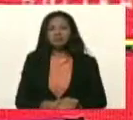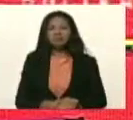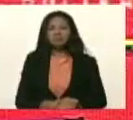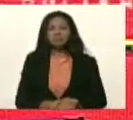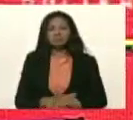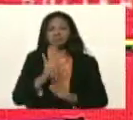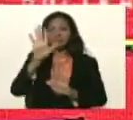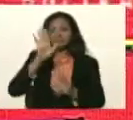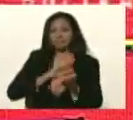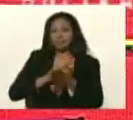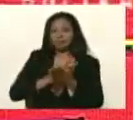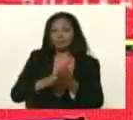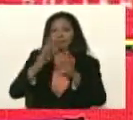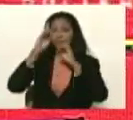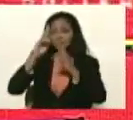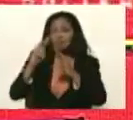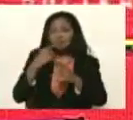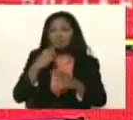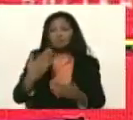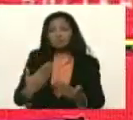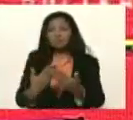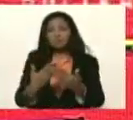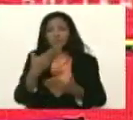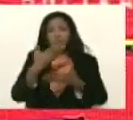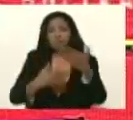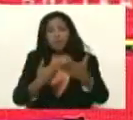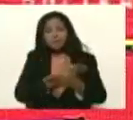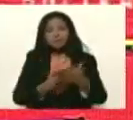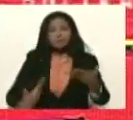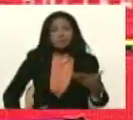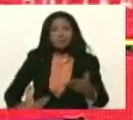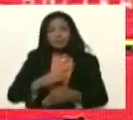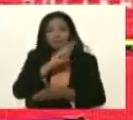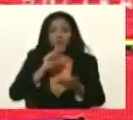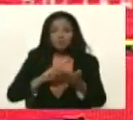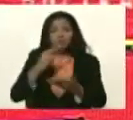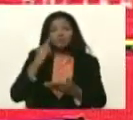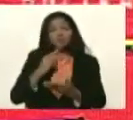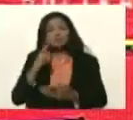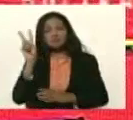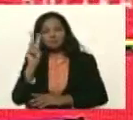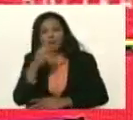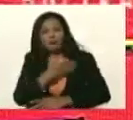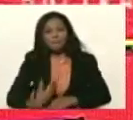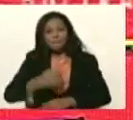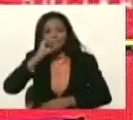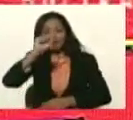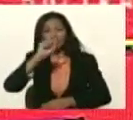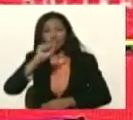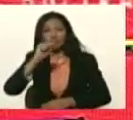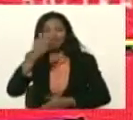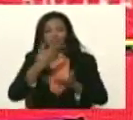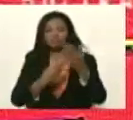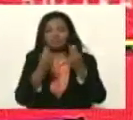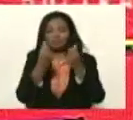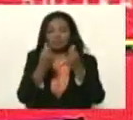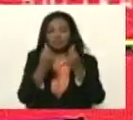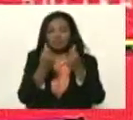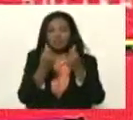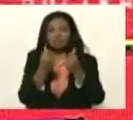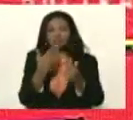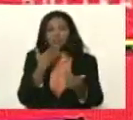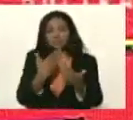ya va, muy respetuosamente, se somete a consideración, el señor no presidente de la república bolivariana de Venezuela, Nicolás Maduro, la cantidad, la